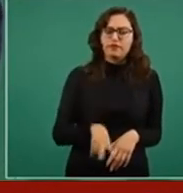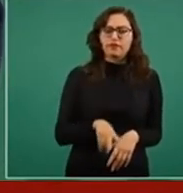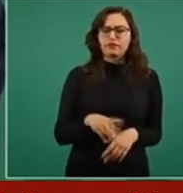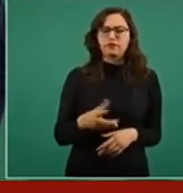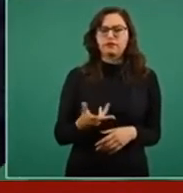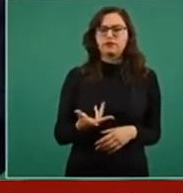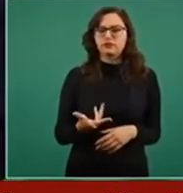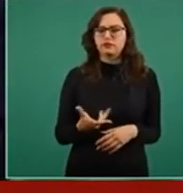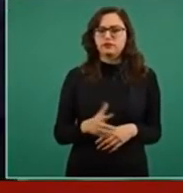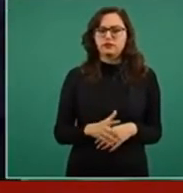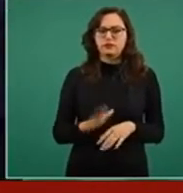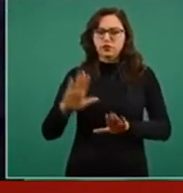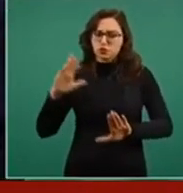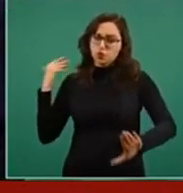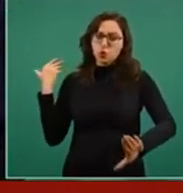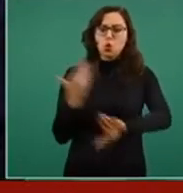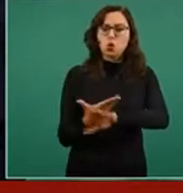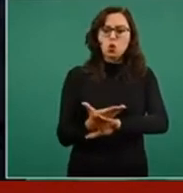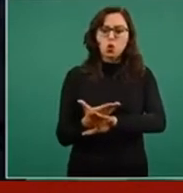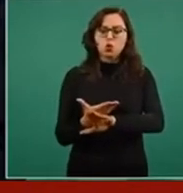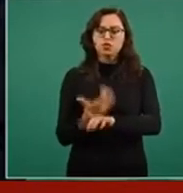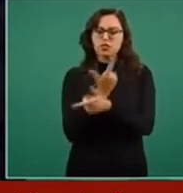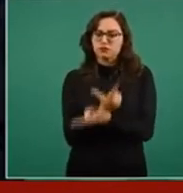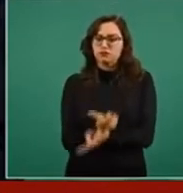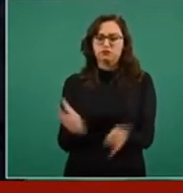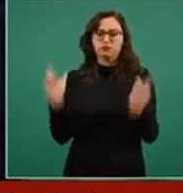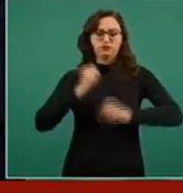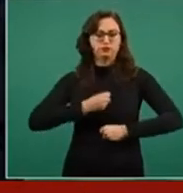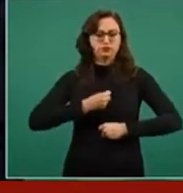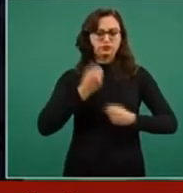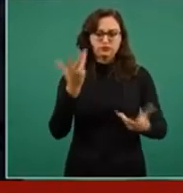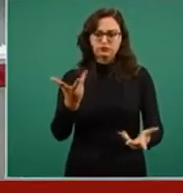atentado a la libertad.